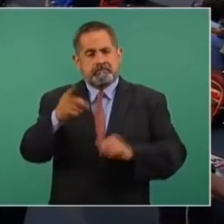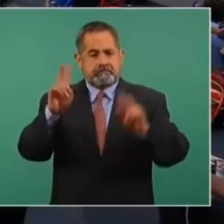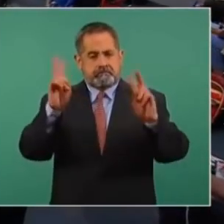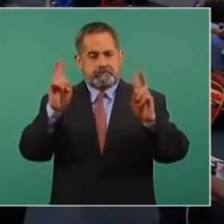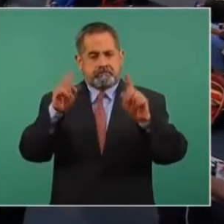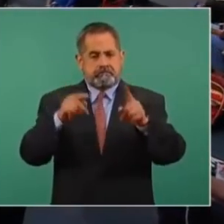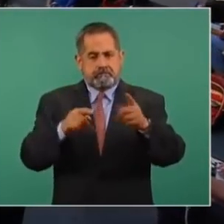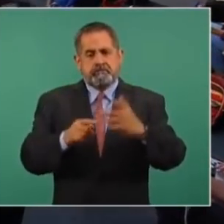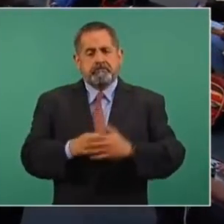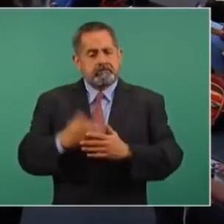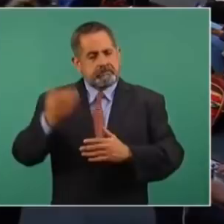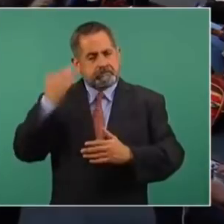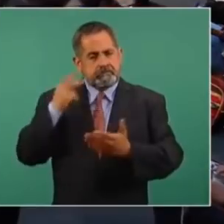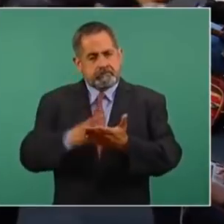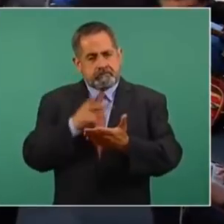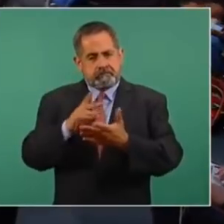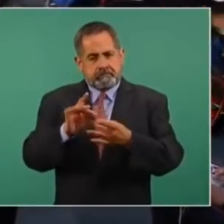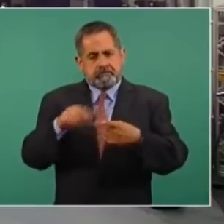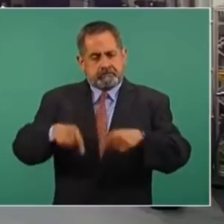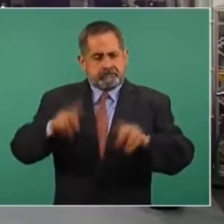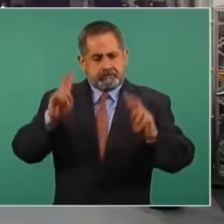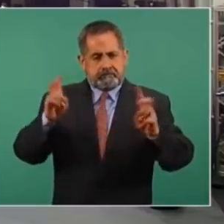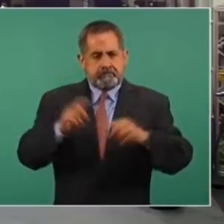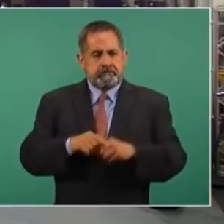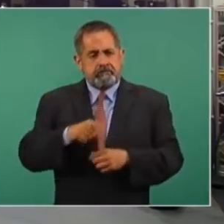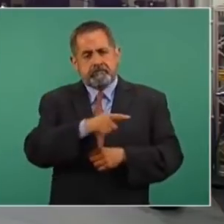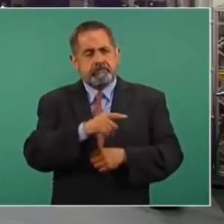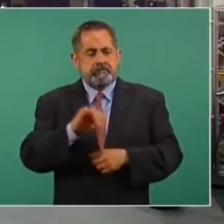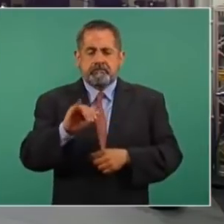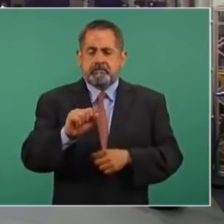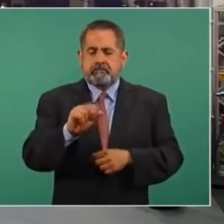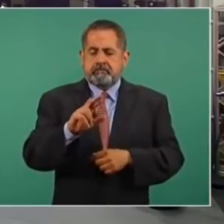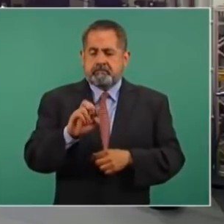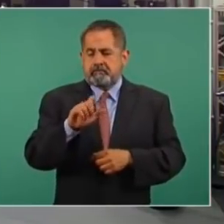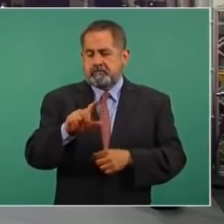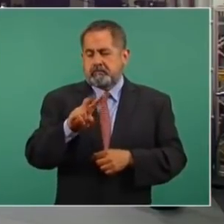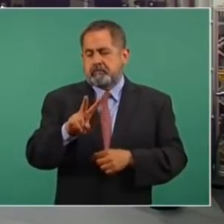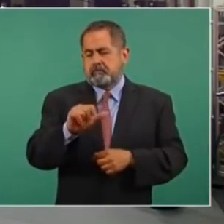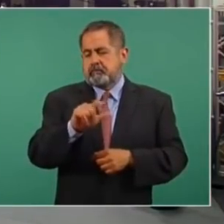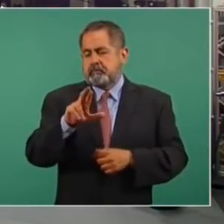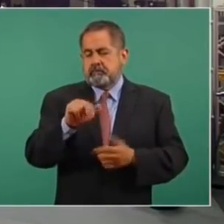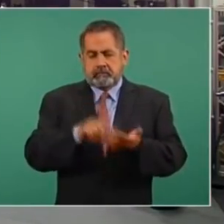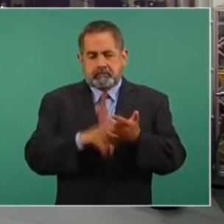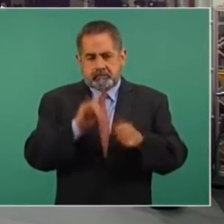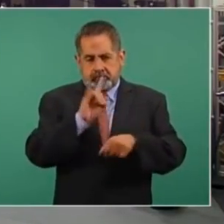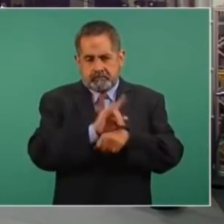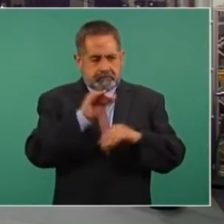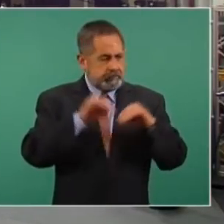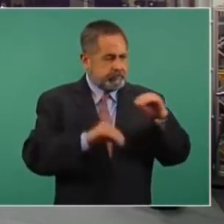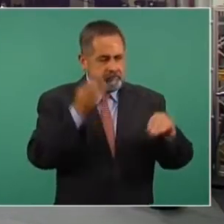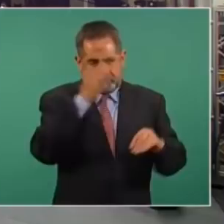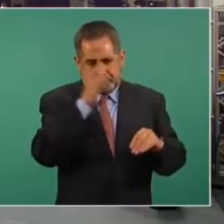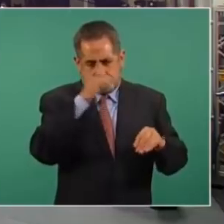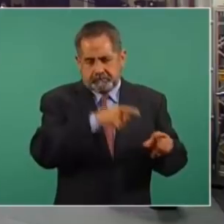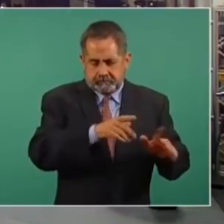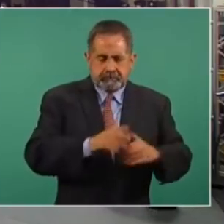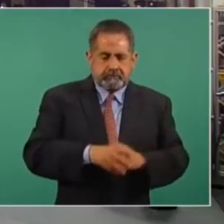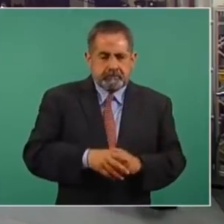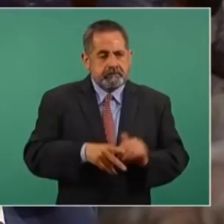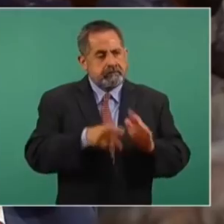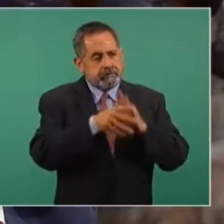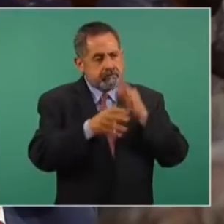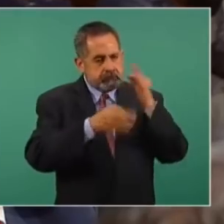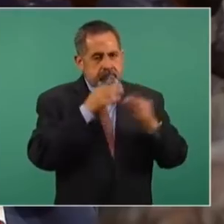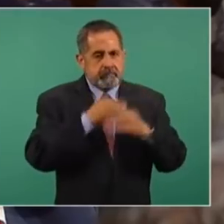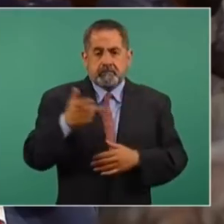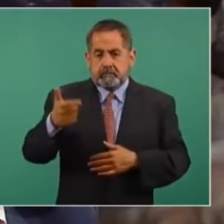se ha tocado varias veces aquí, el tema de Israel Vallarta y, por supuesto, los montajes. El periodista